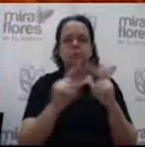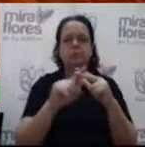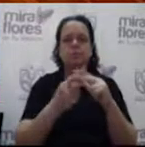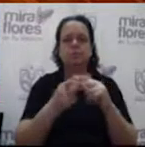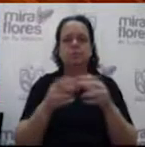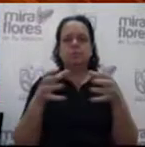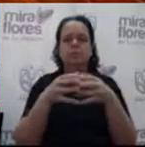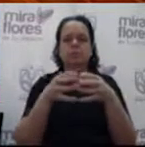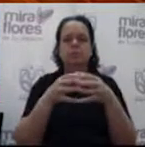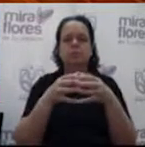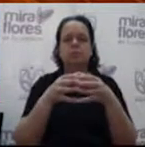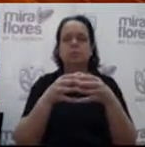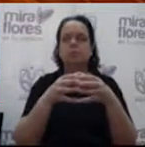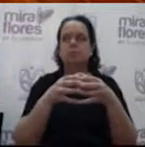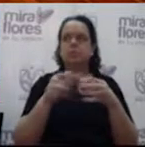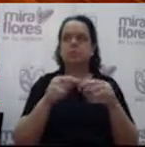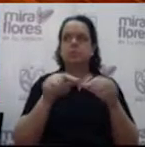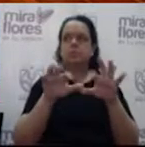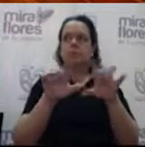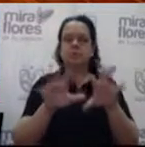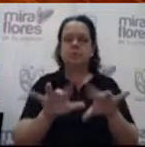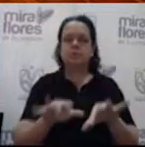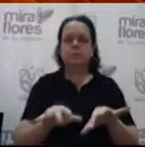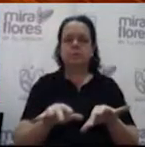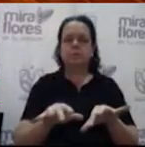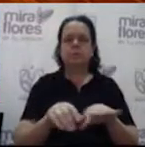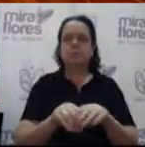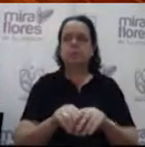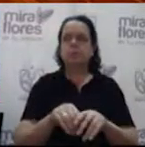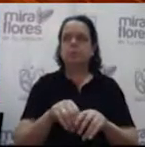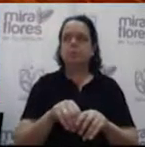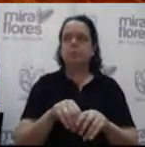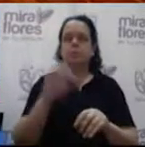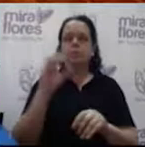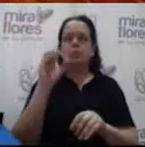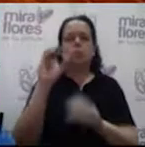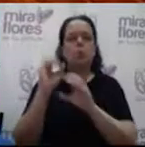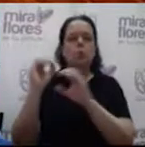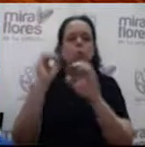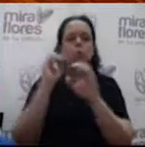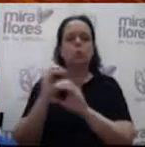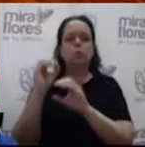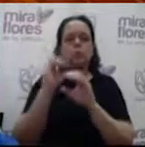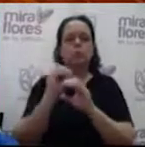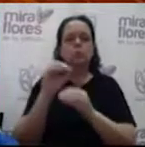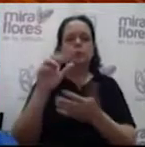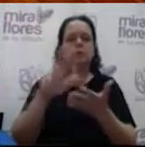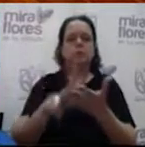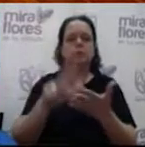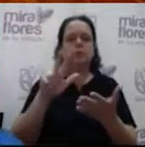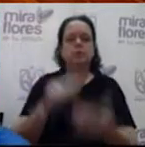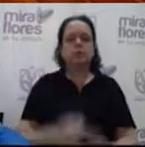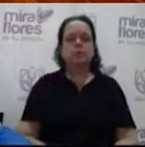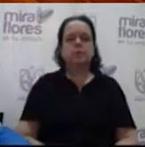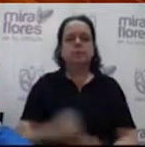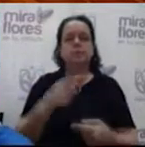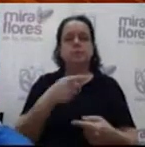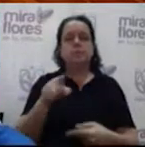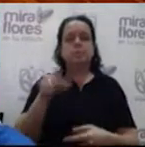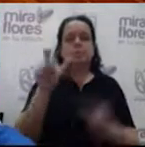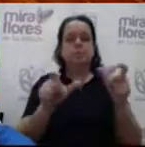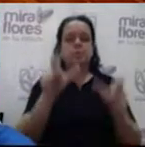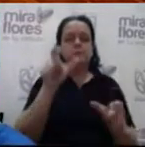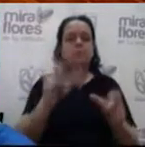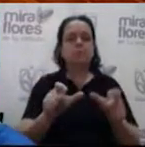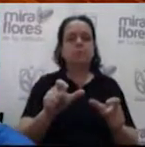un acta de fecha 30 de octubre del año 2018 para su aprobación. Aquellos miembros del